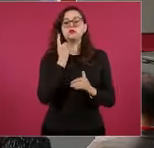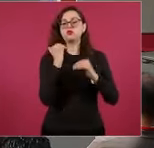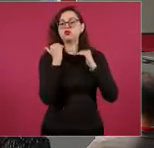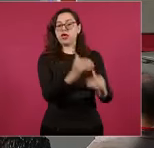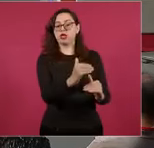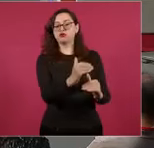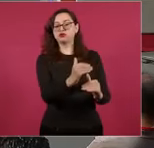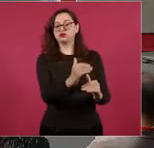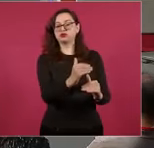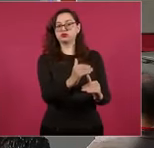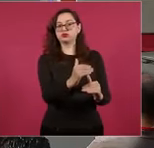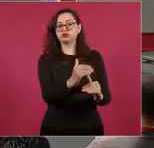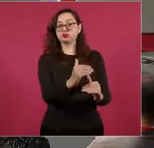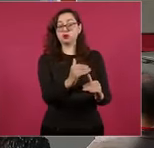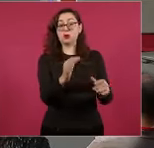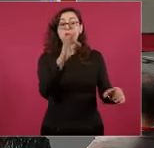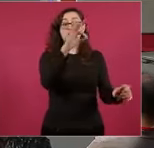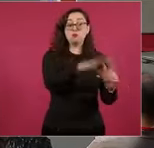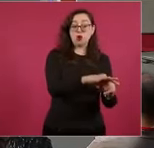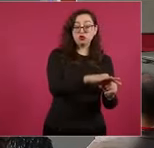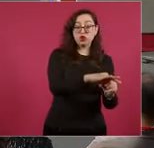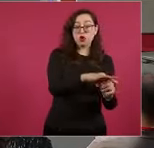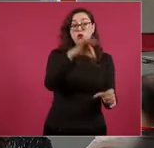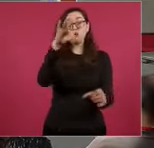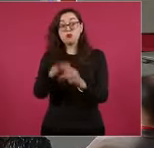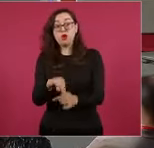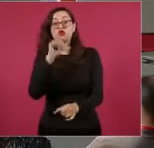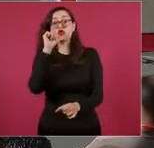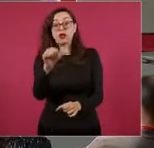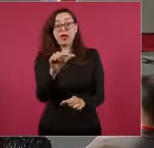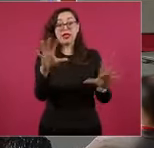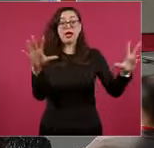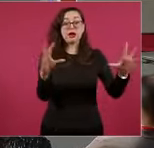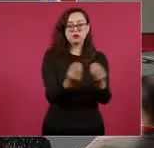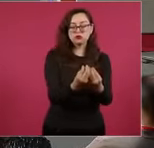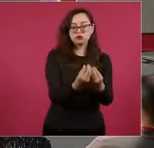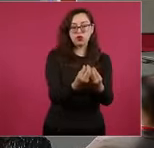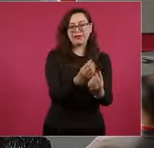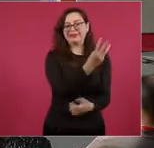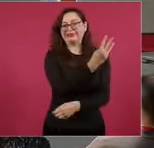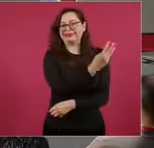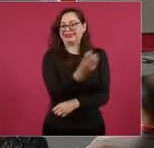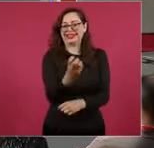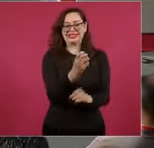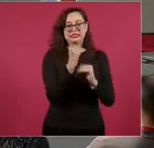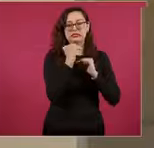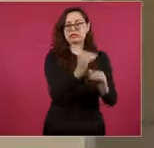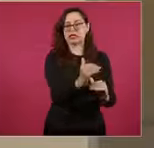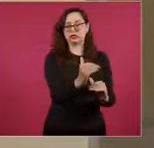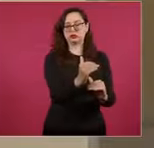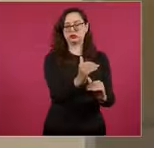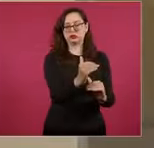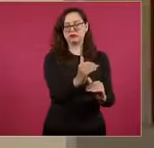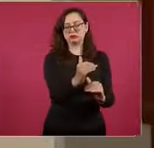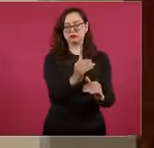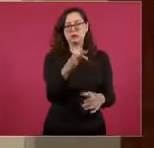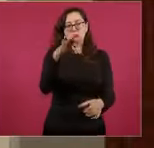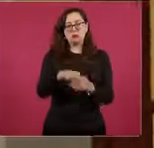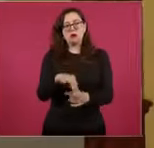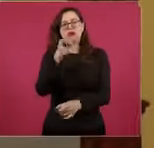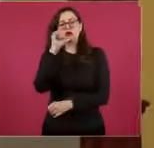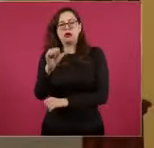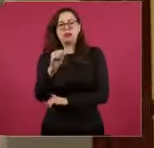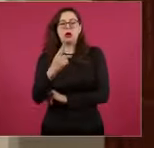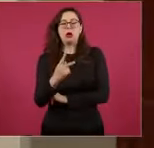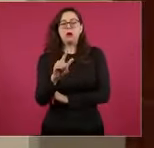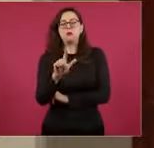ambos principios, por mayoría y por representación proporcional, lo que hemos llamado plurinominales. No